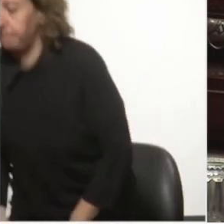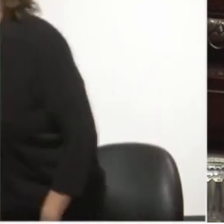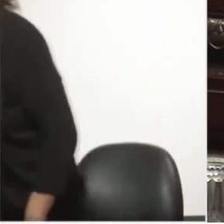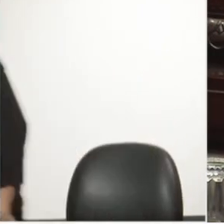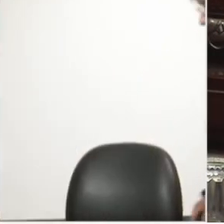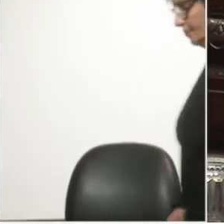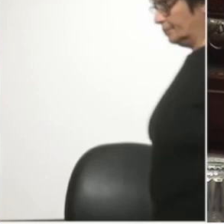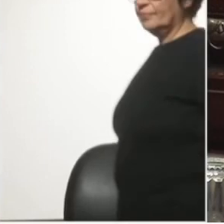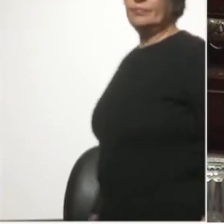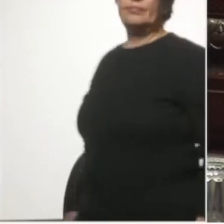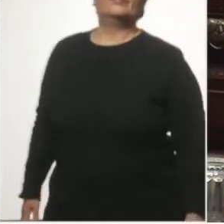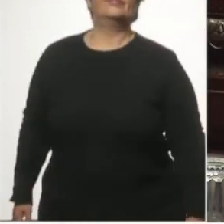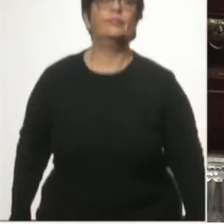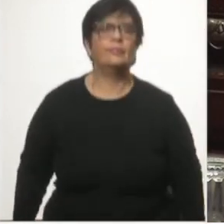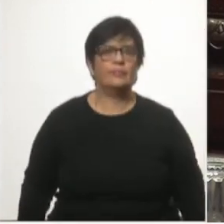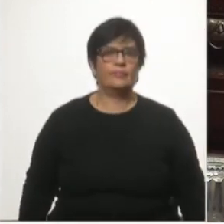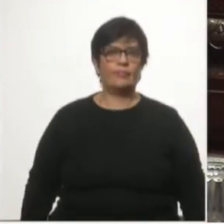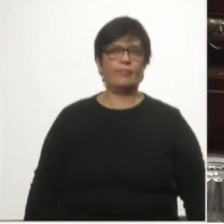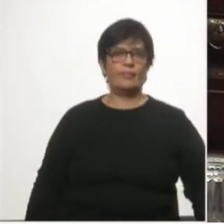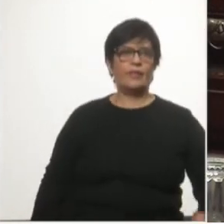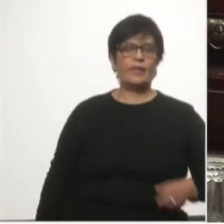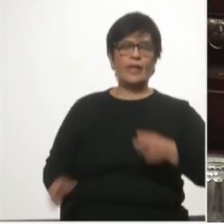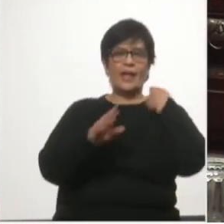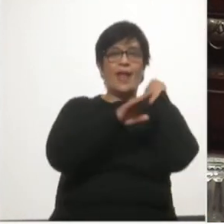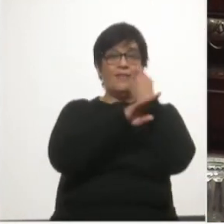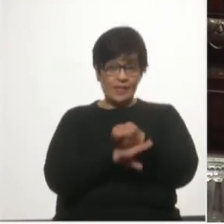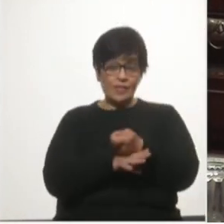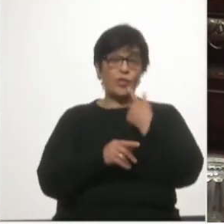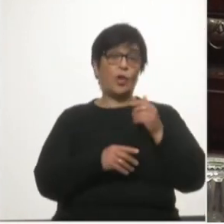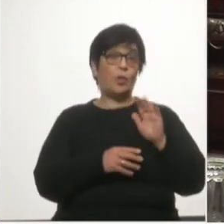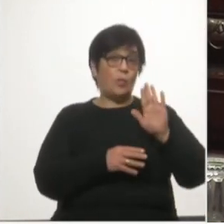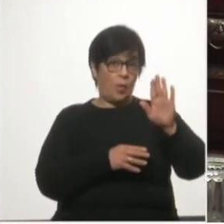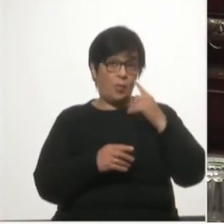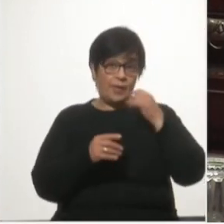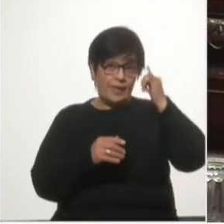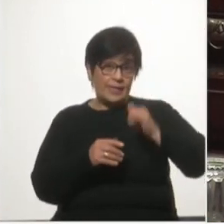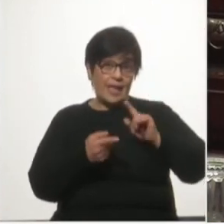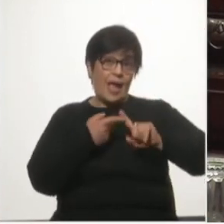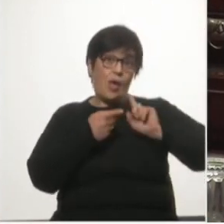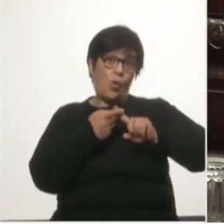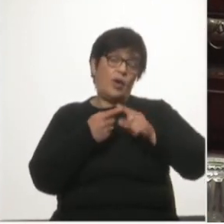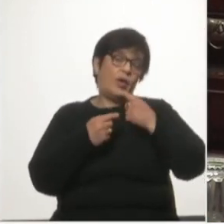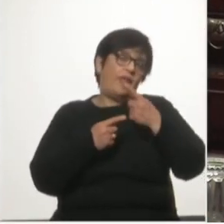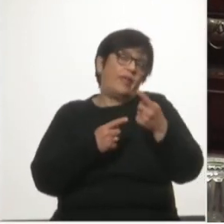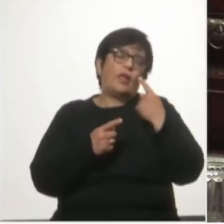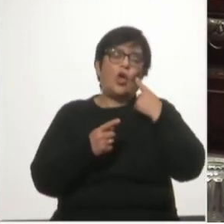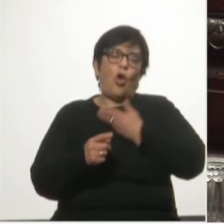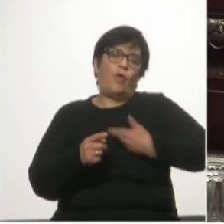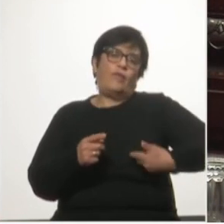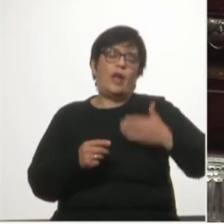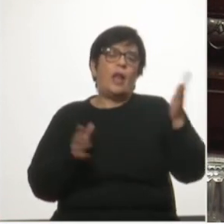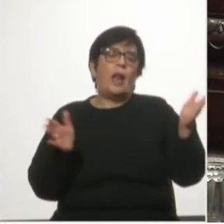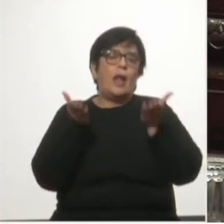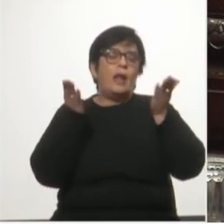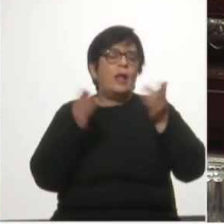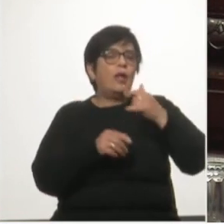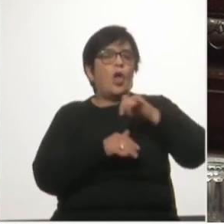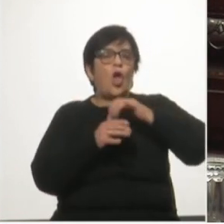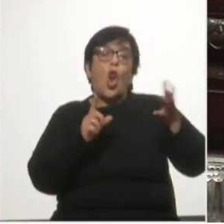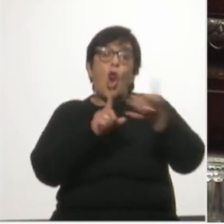La inversión comprometida en el acuerdo, anunciada como un logro del gobierno en la negociación, es hoy